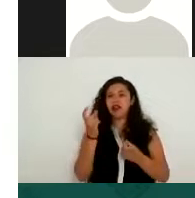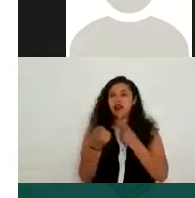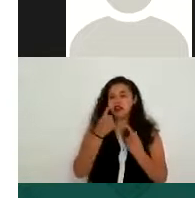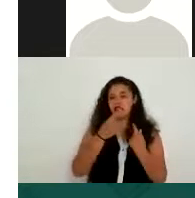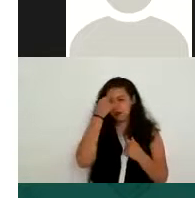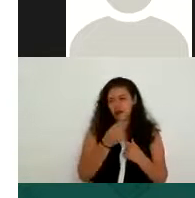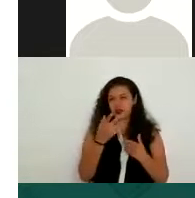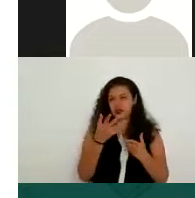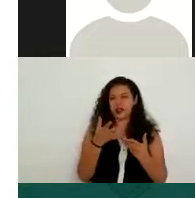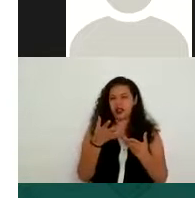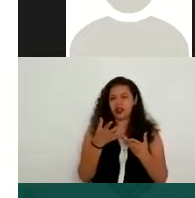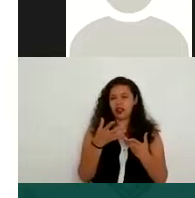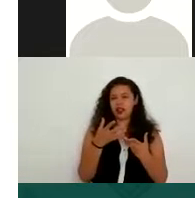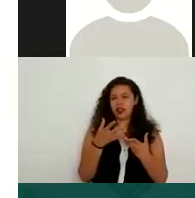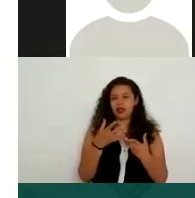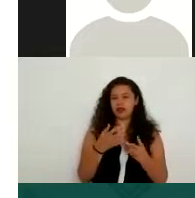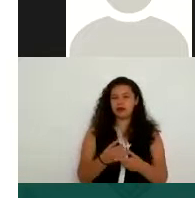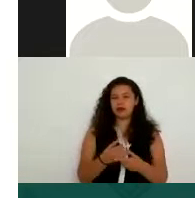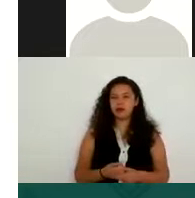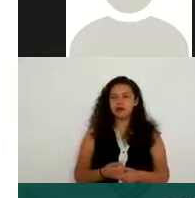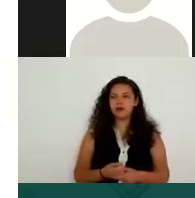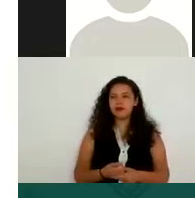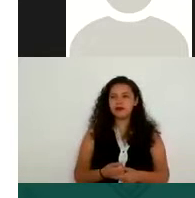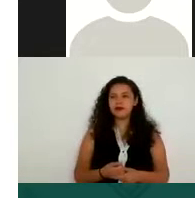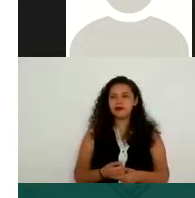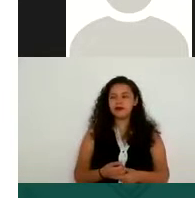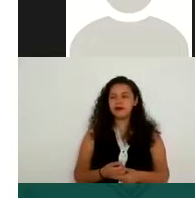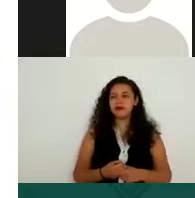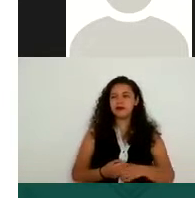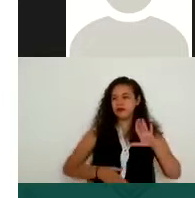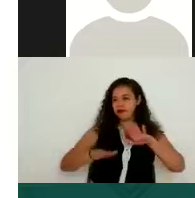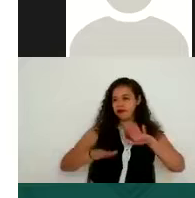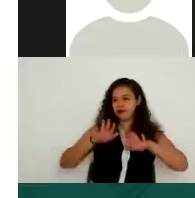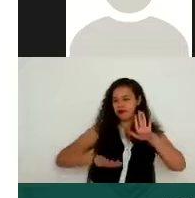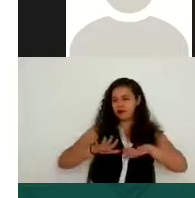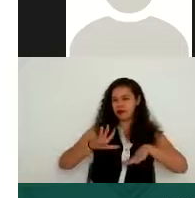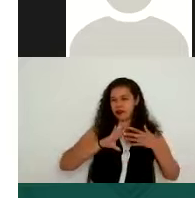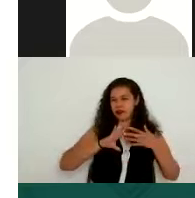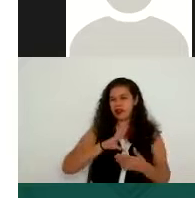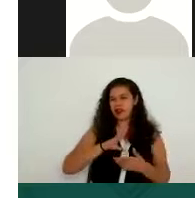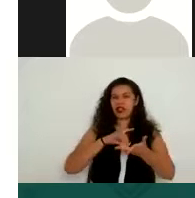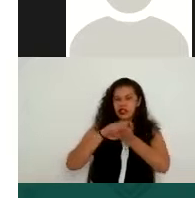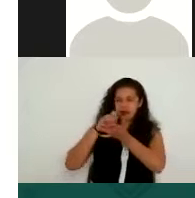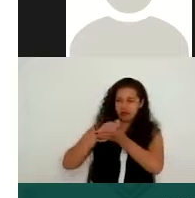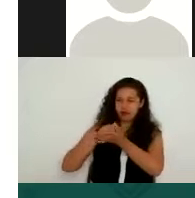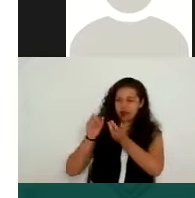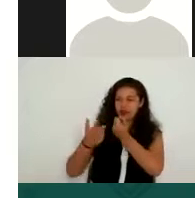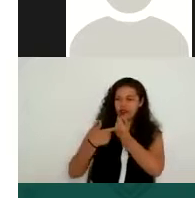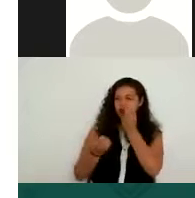o cuando van con un médico pues a veces hay un habitado o una habitada o una libreta donde se tienen la recolección